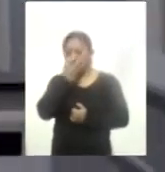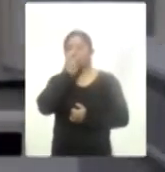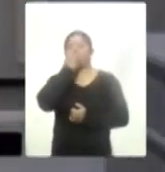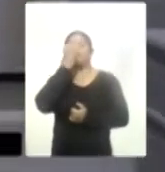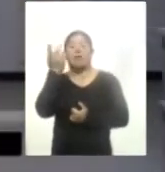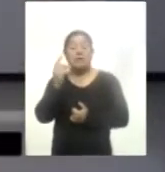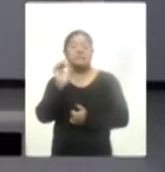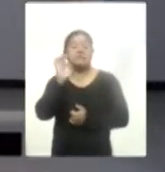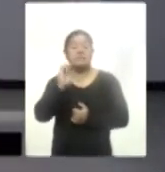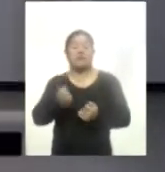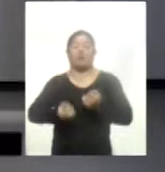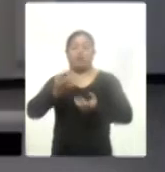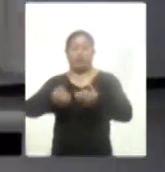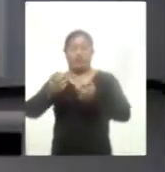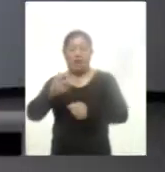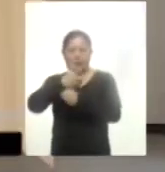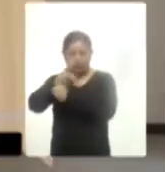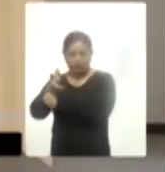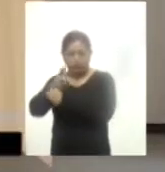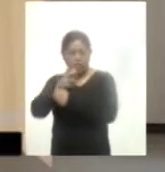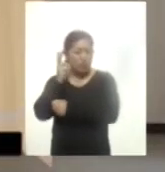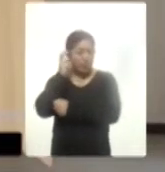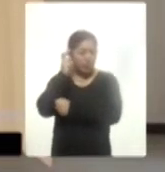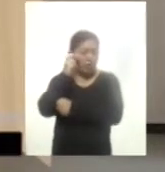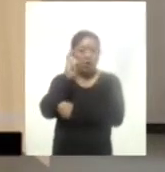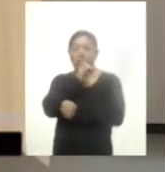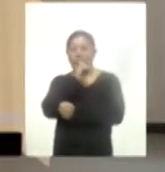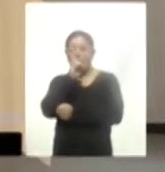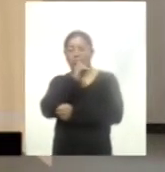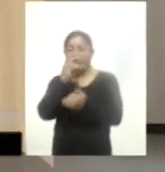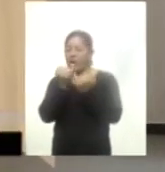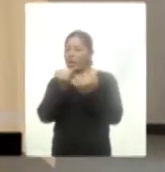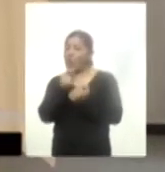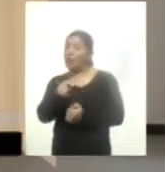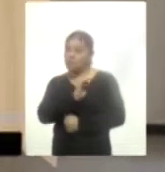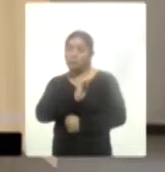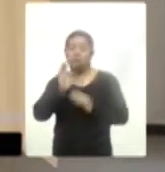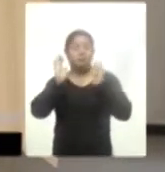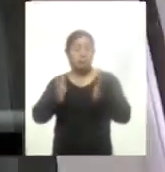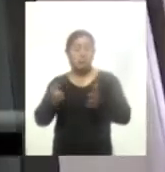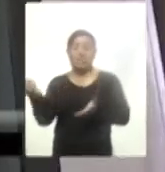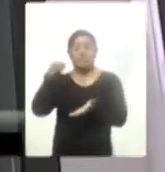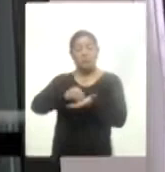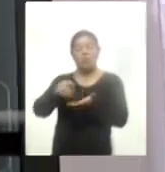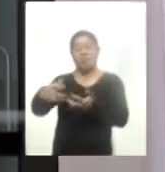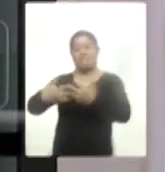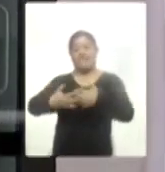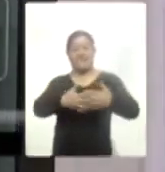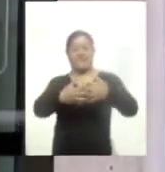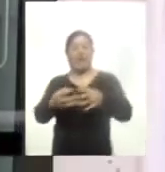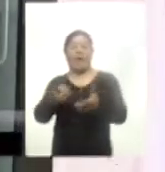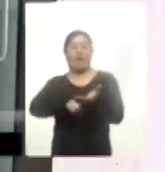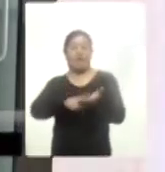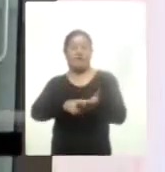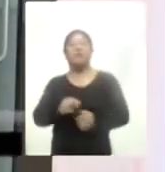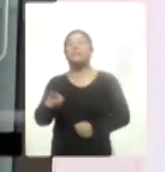incendios, circuito cerrado, sonido y aire acondicionado, por lo que están en condiciones para ser equipados. En tanto, las labores